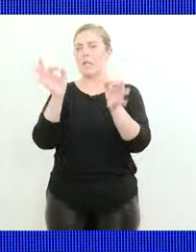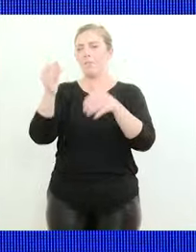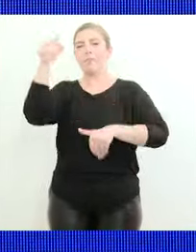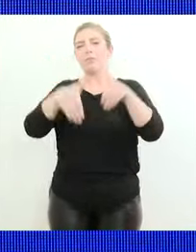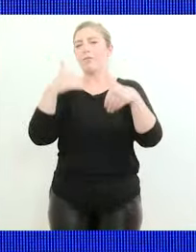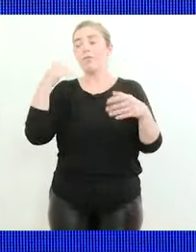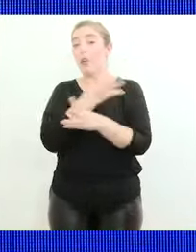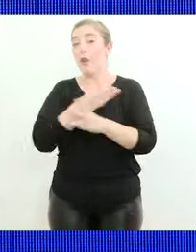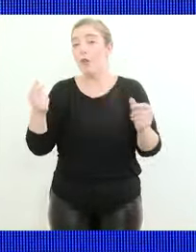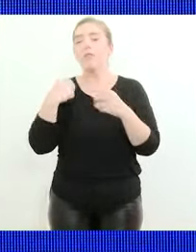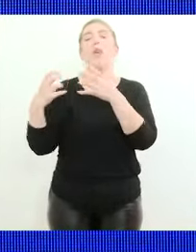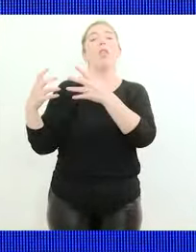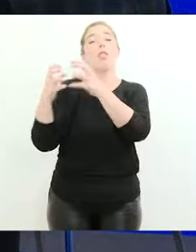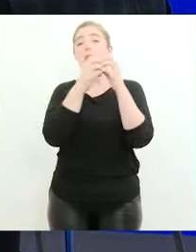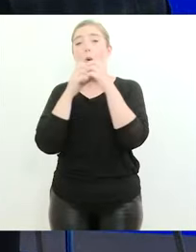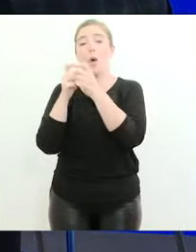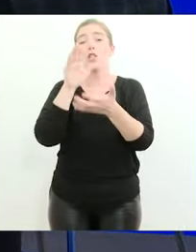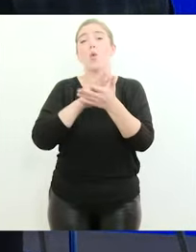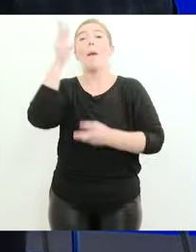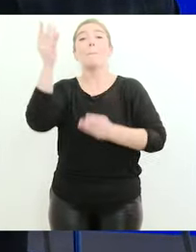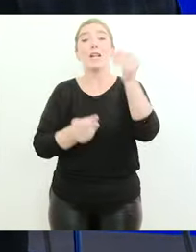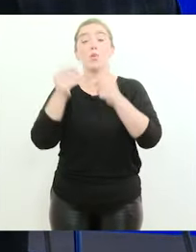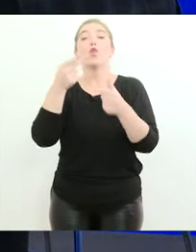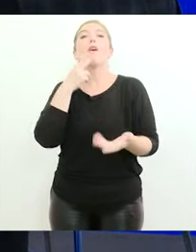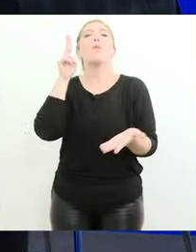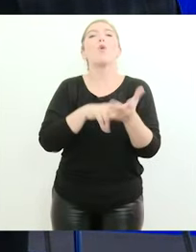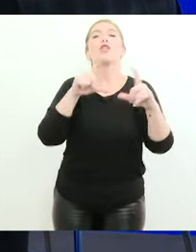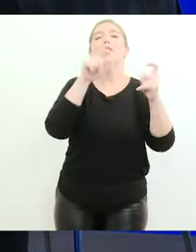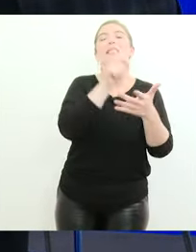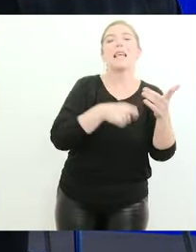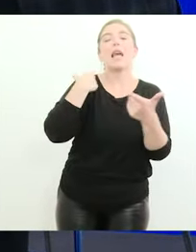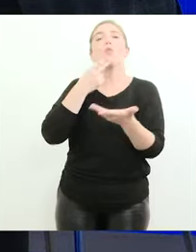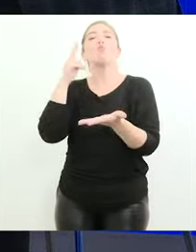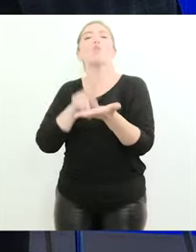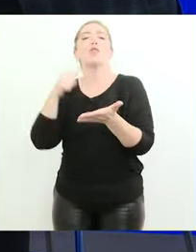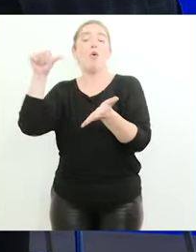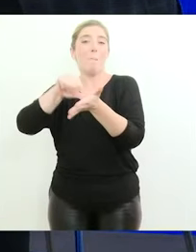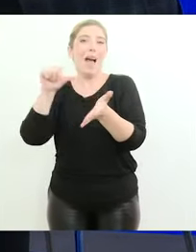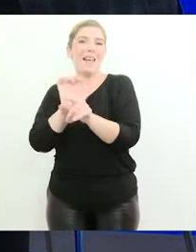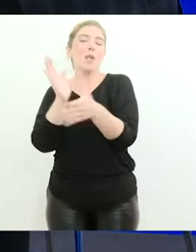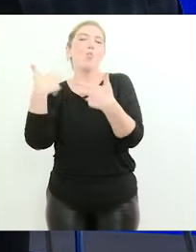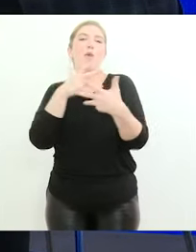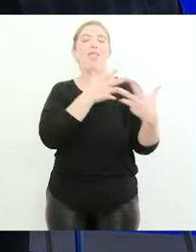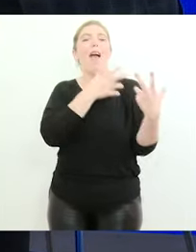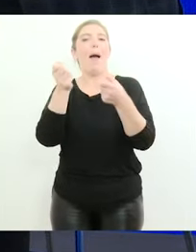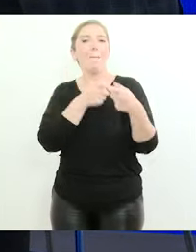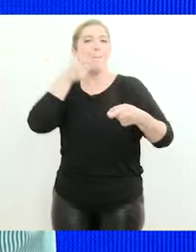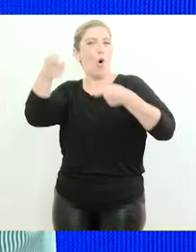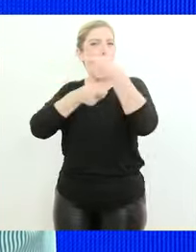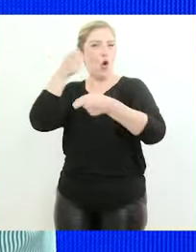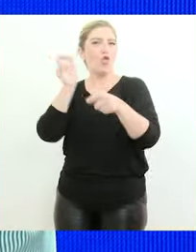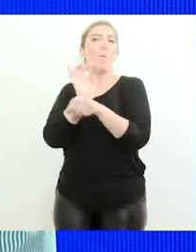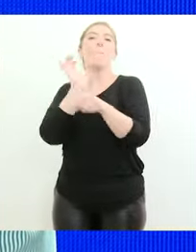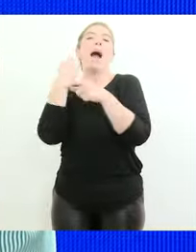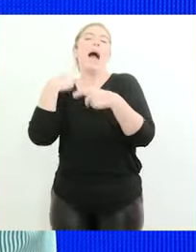elección en la discusión del presupuesto parte del impuesto al cheque y parte del impuesto al país van a ser coparticipables para compensar la